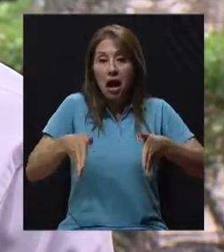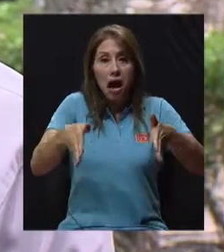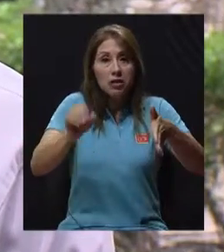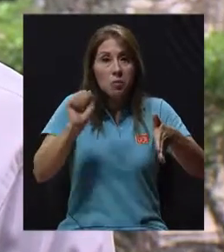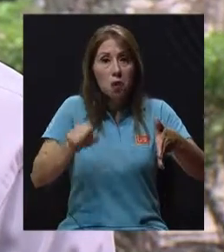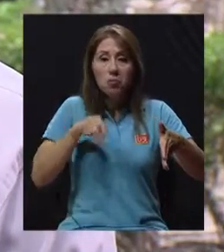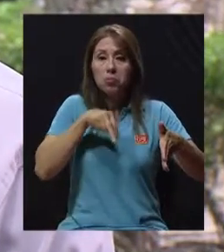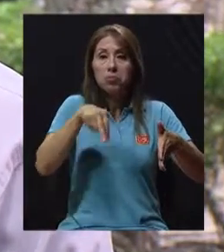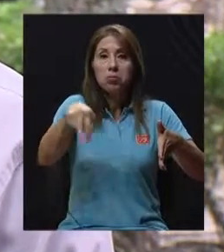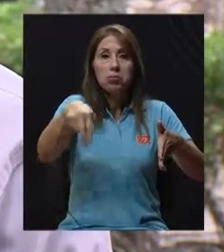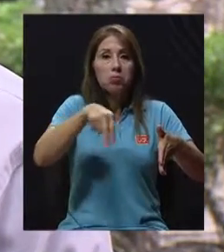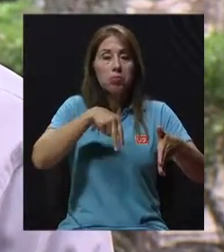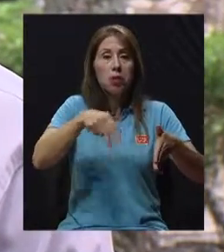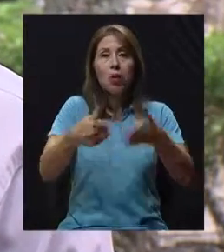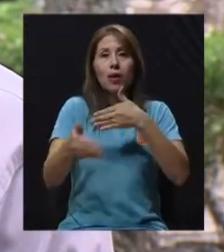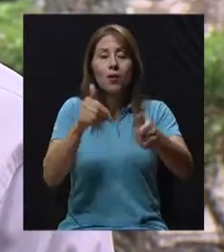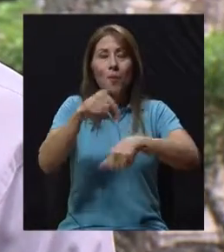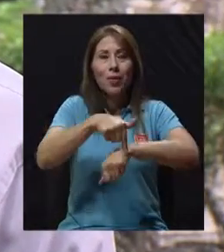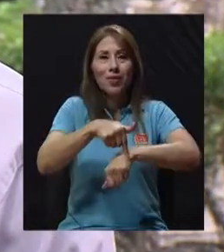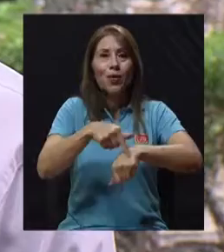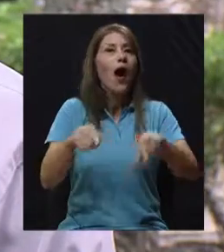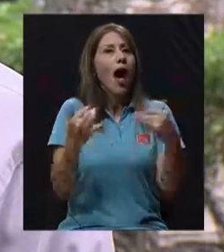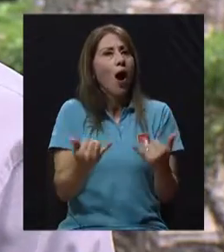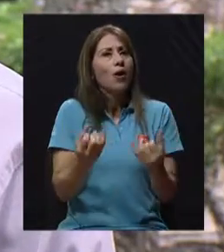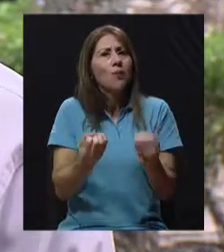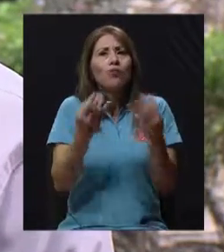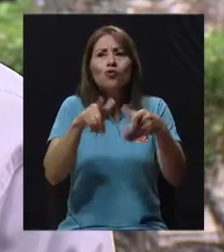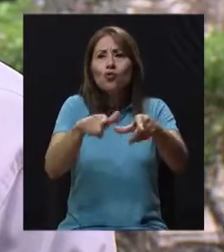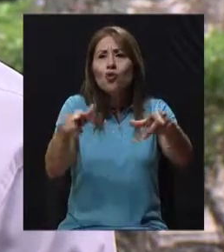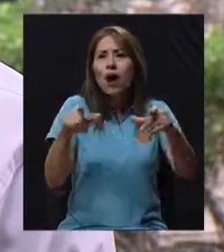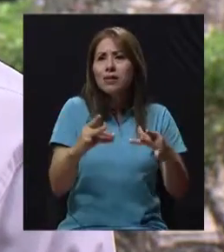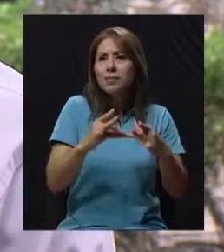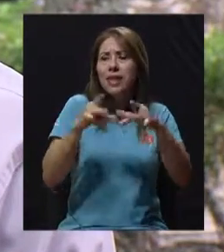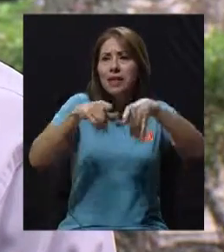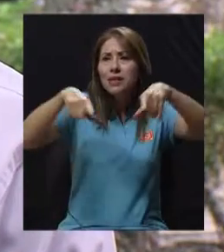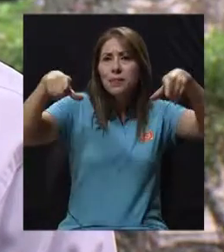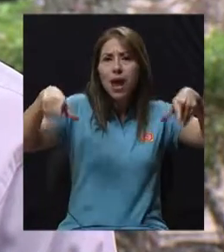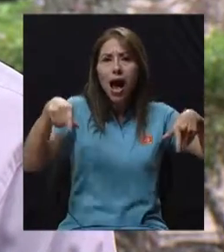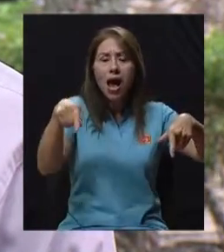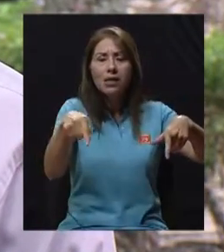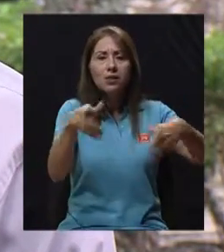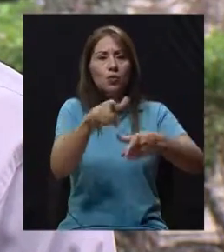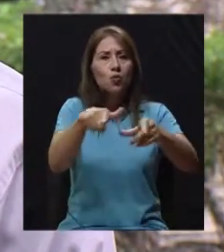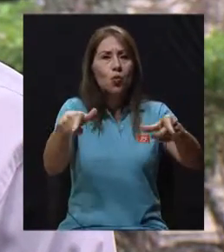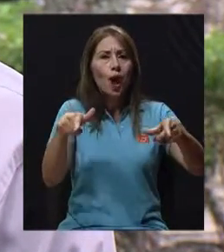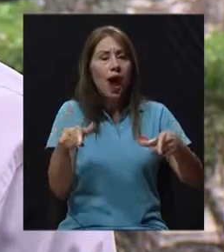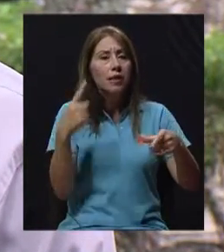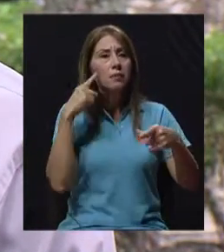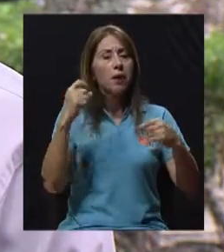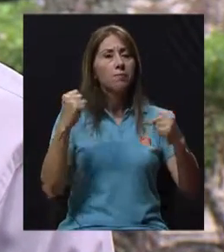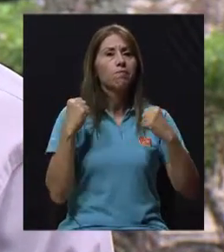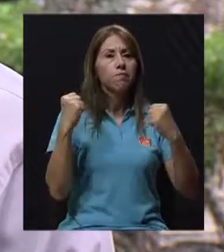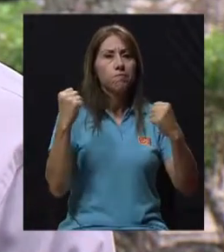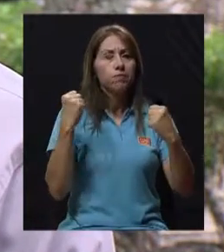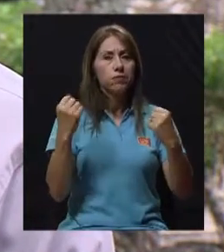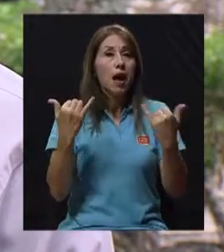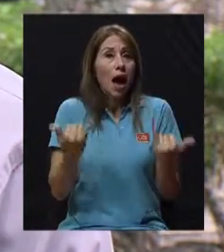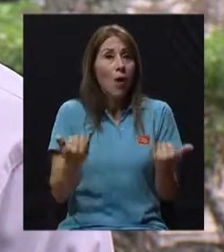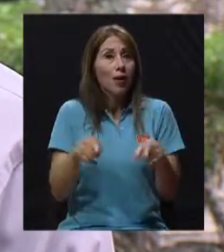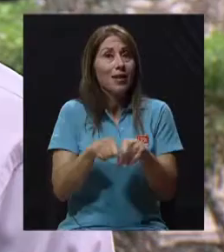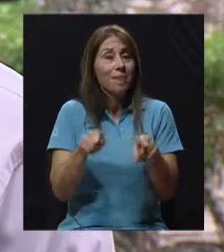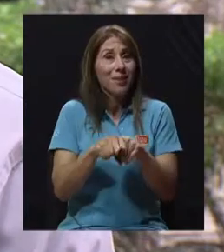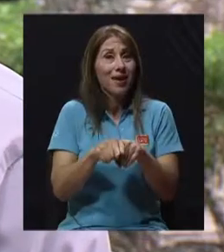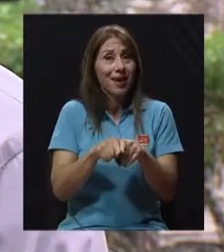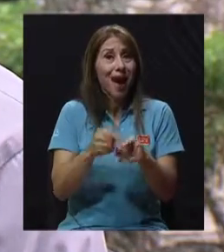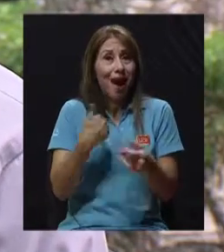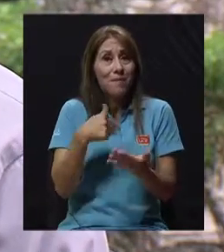para caminar en cualquier momento y ahora hay gran cantidad de centros, de gimnasios, hay de alguna u otra manera el Estado ha invertido